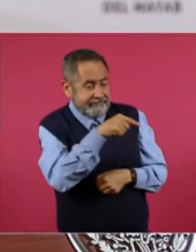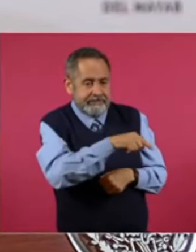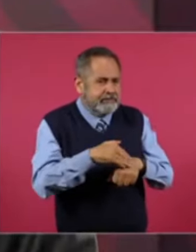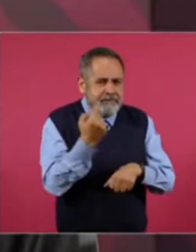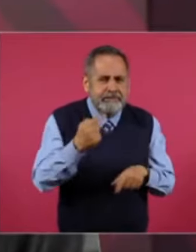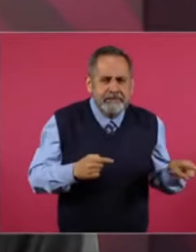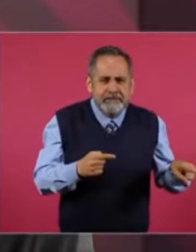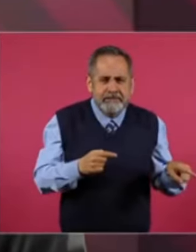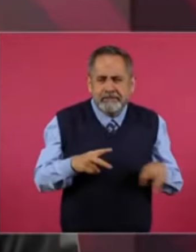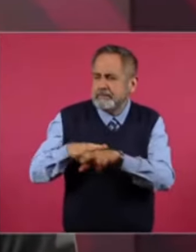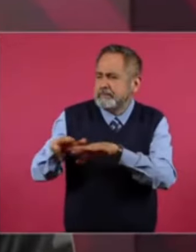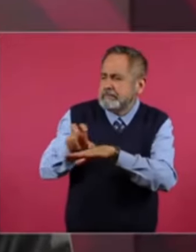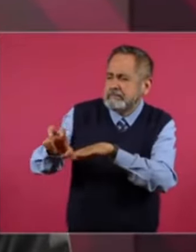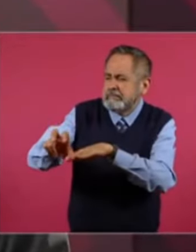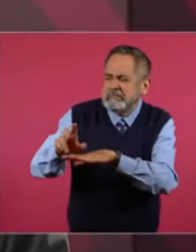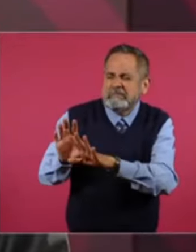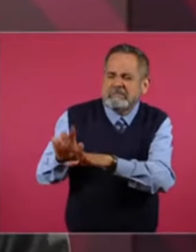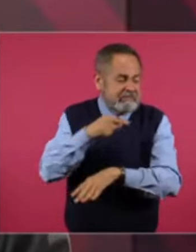Más que el tren.